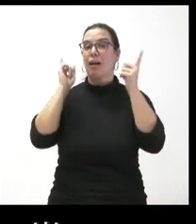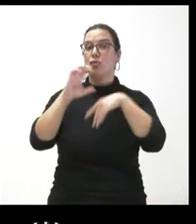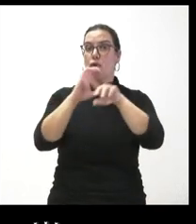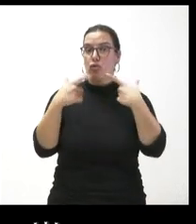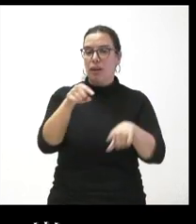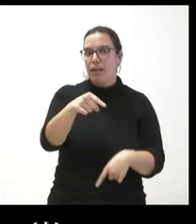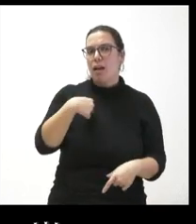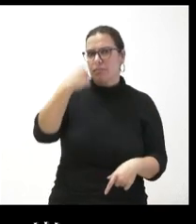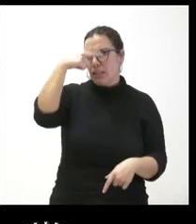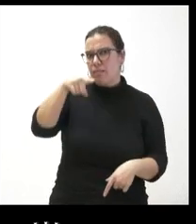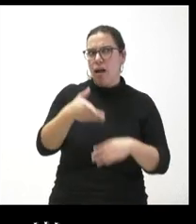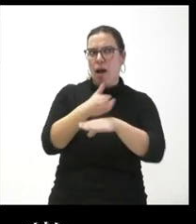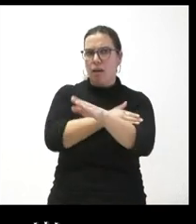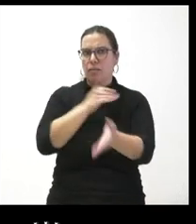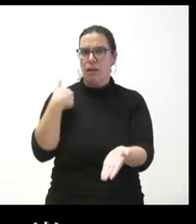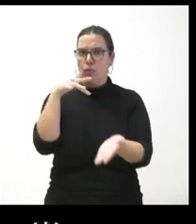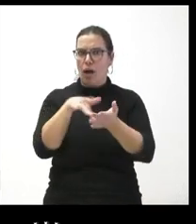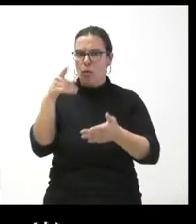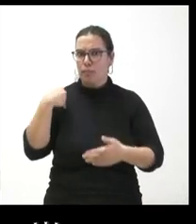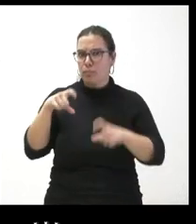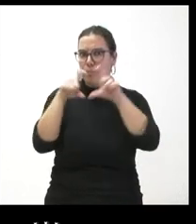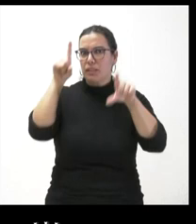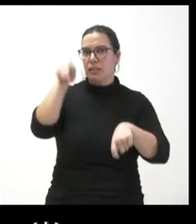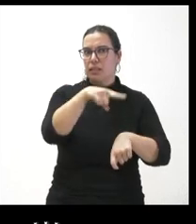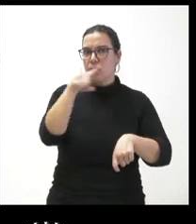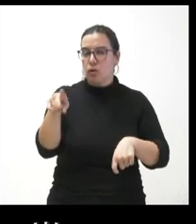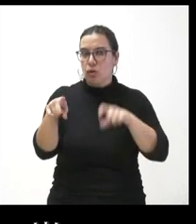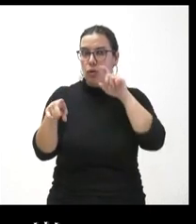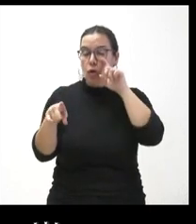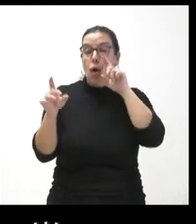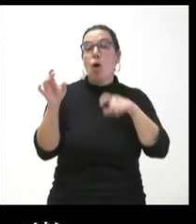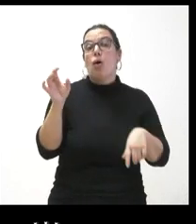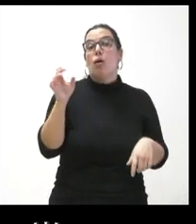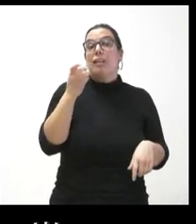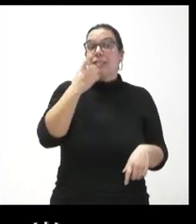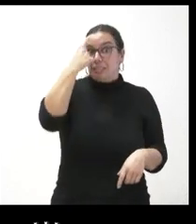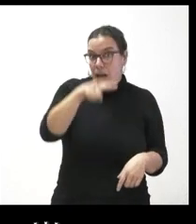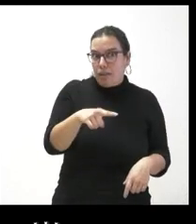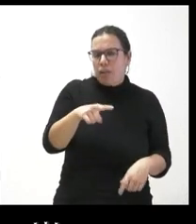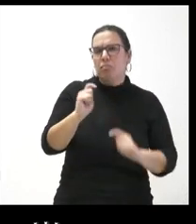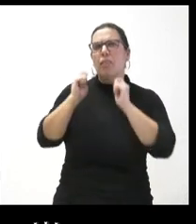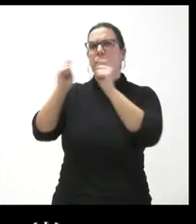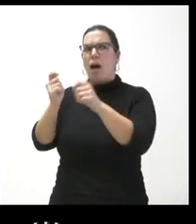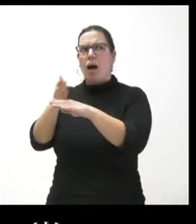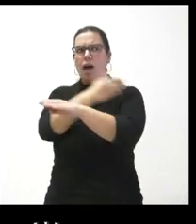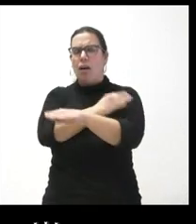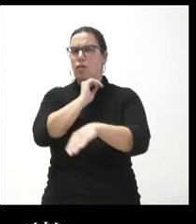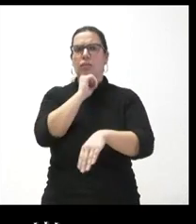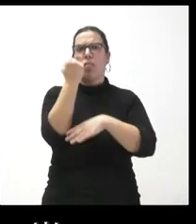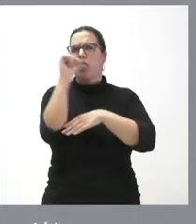conocimiento de que esta situación había pasado y de ser así porque se optó por esta empresa que ya tenía esos antecedentes